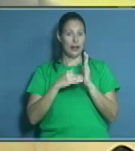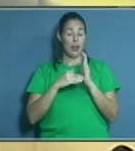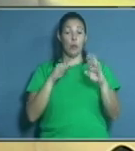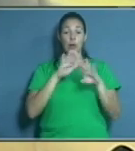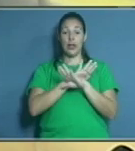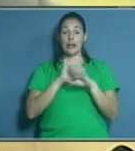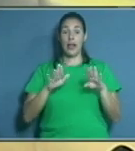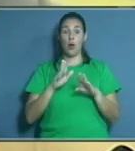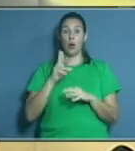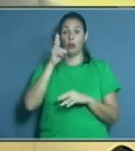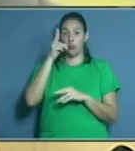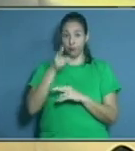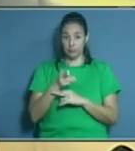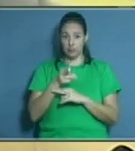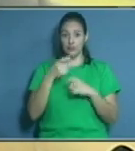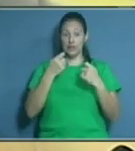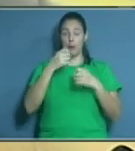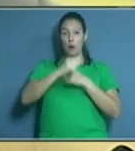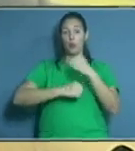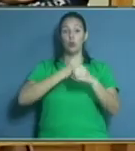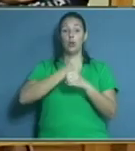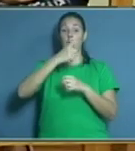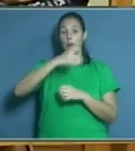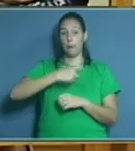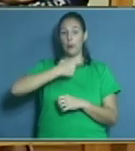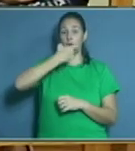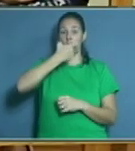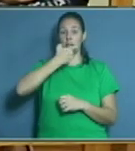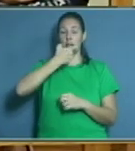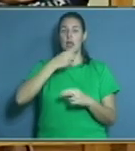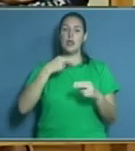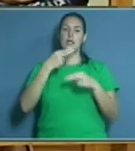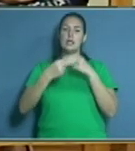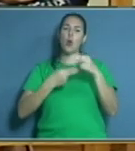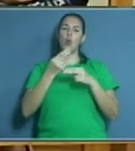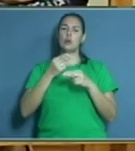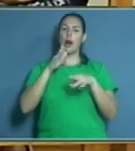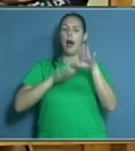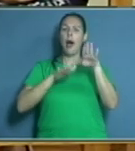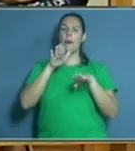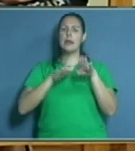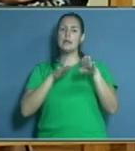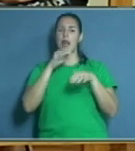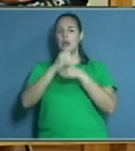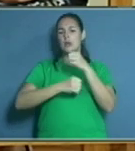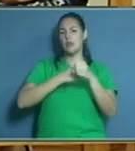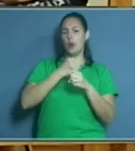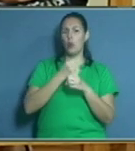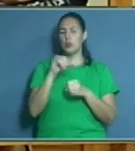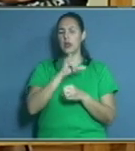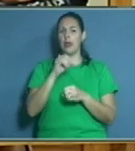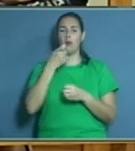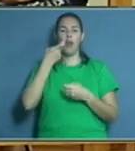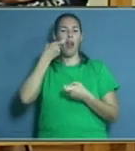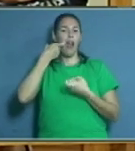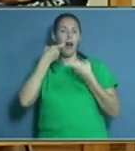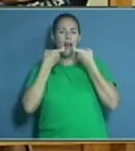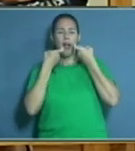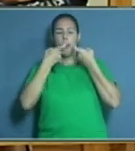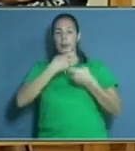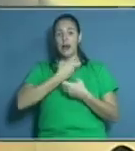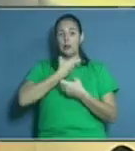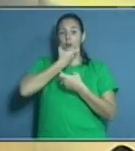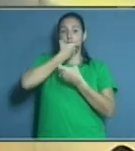poner una prótesis dental, se utilizan unos retenedores o ganchitos, usted me decía, doctora, y